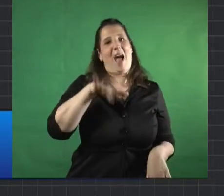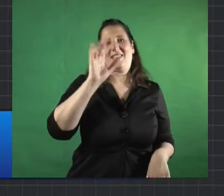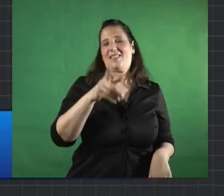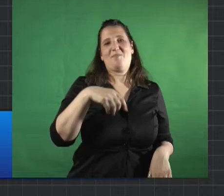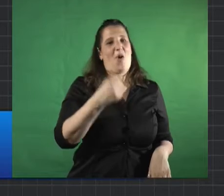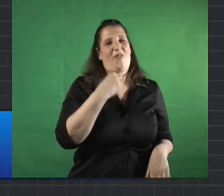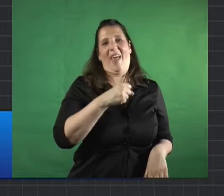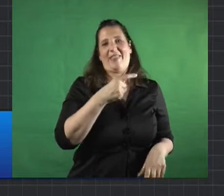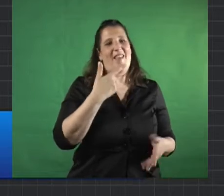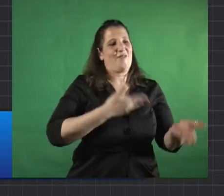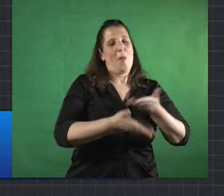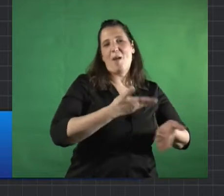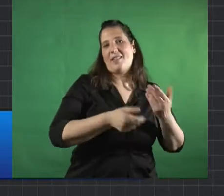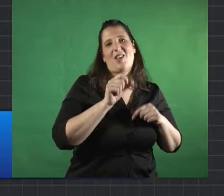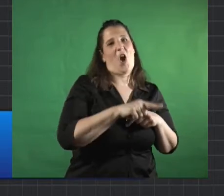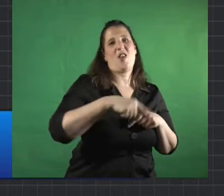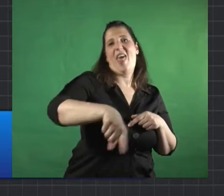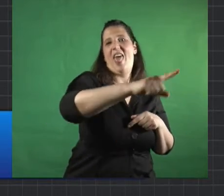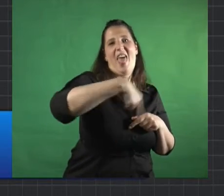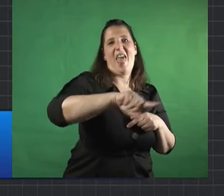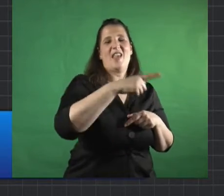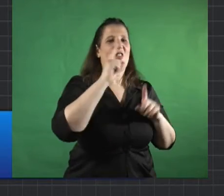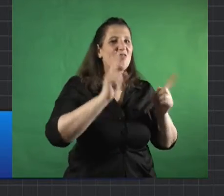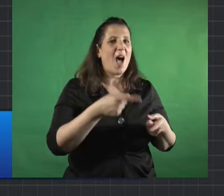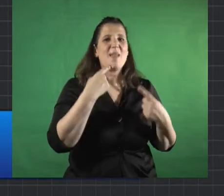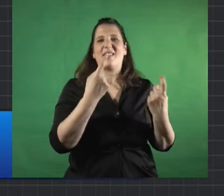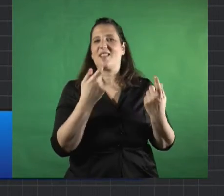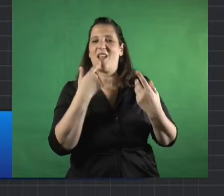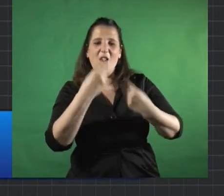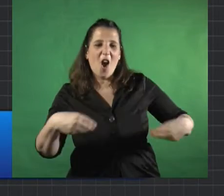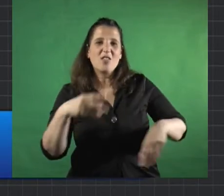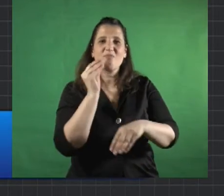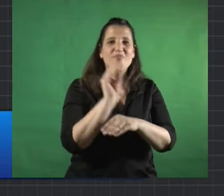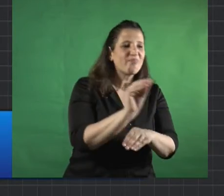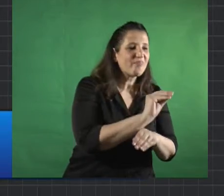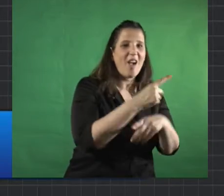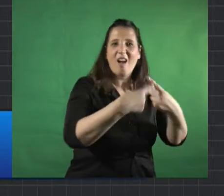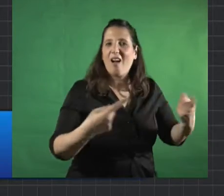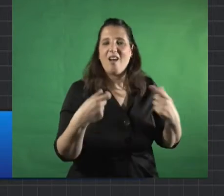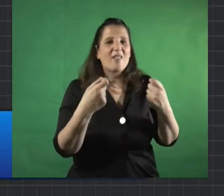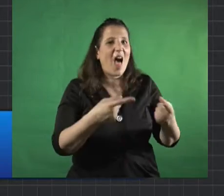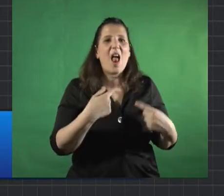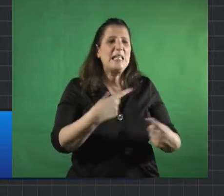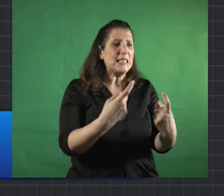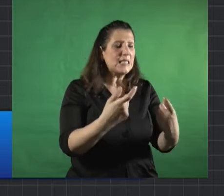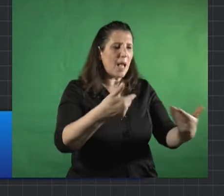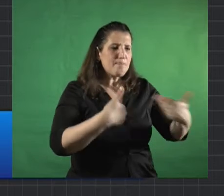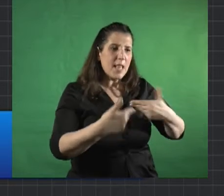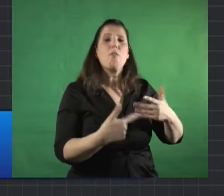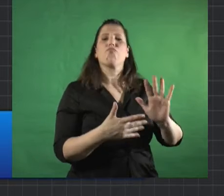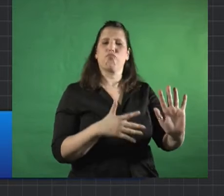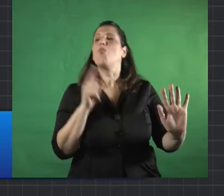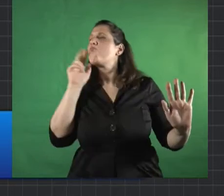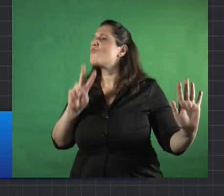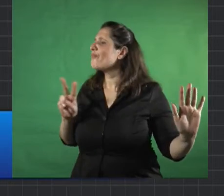con ellos que tengan sus refrigerios que cuando vayamos a un club de visitantes tampoco le falte nada estar atentos a sus necesidades también